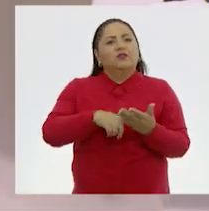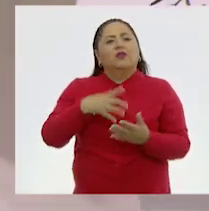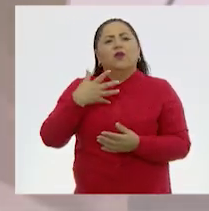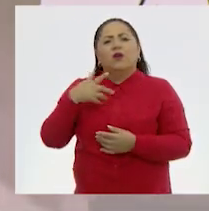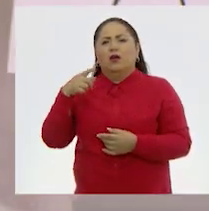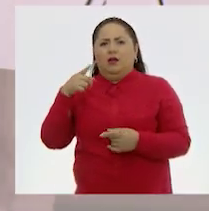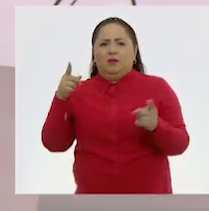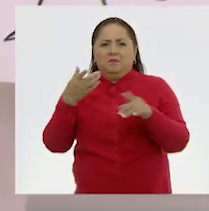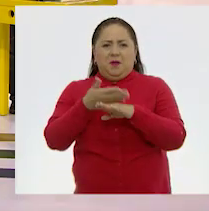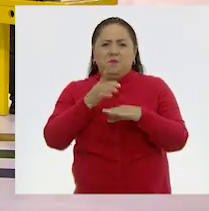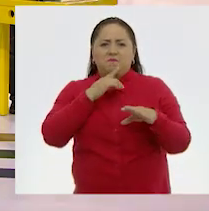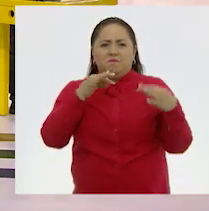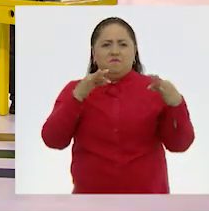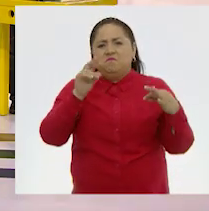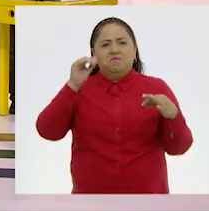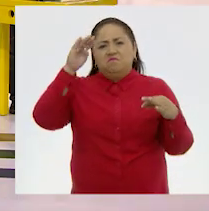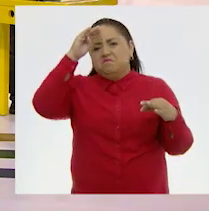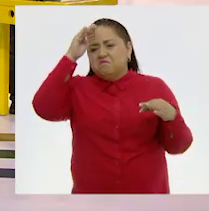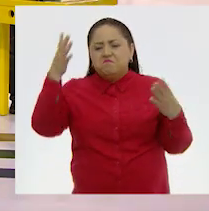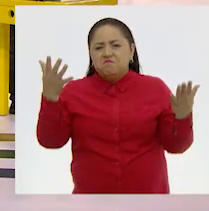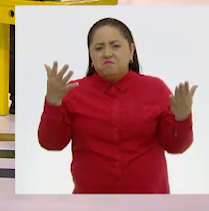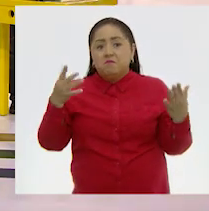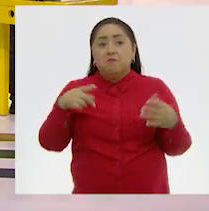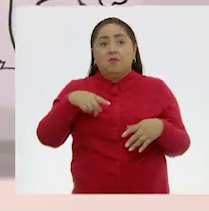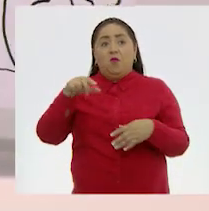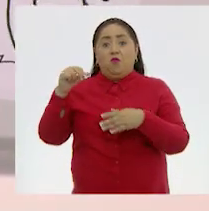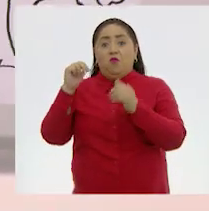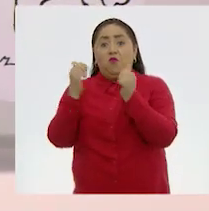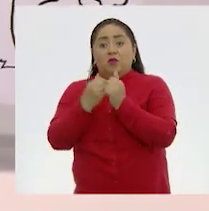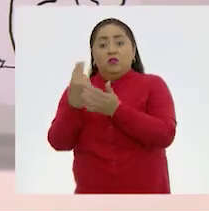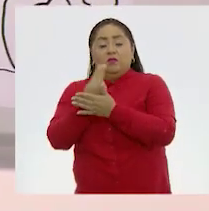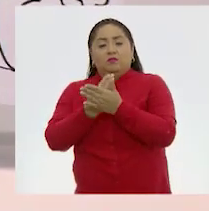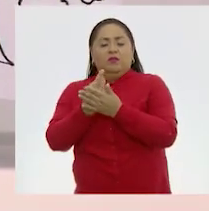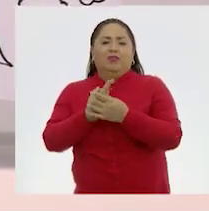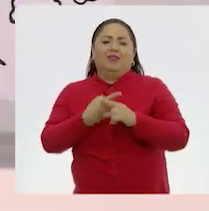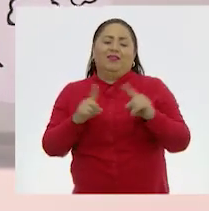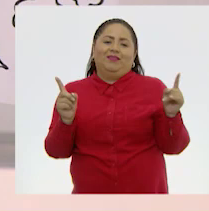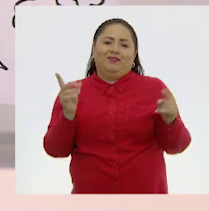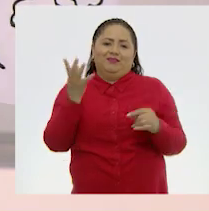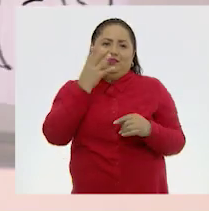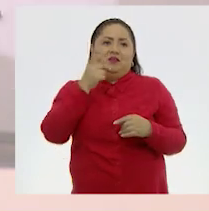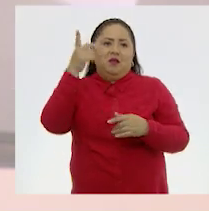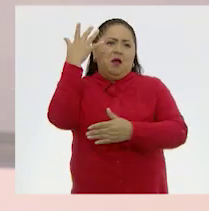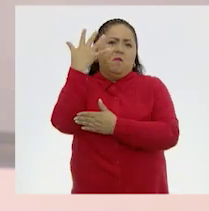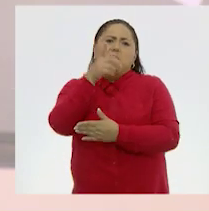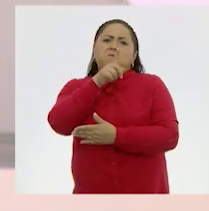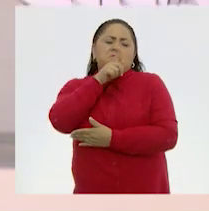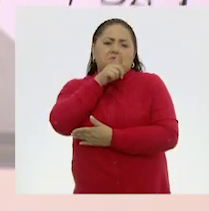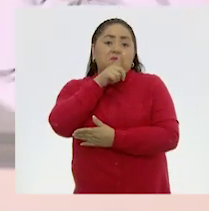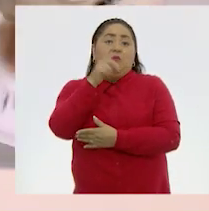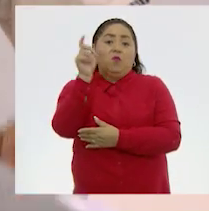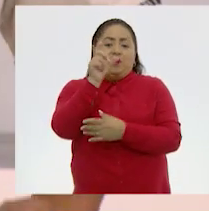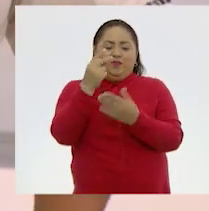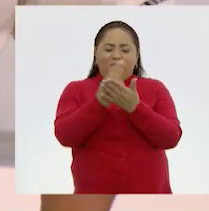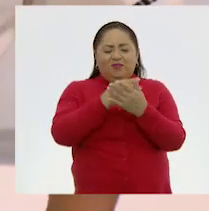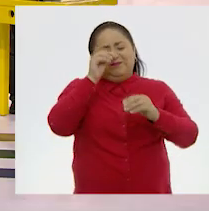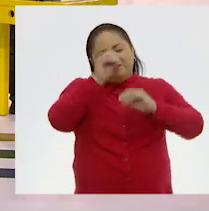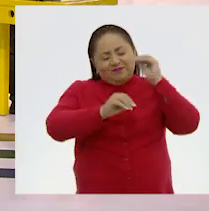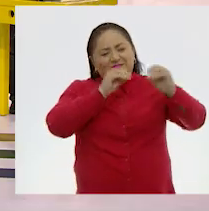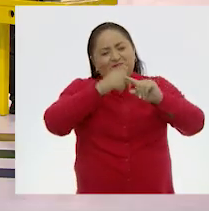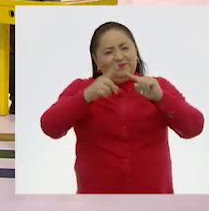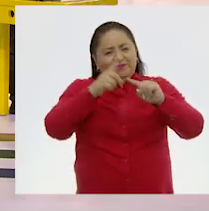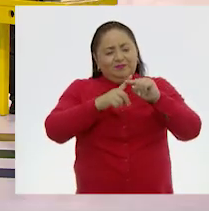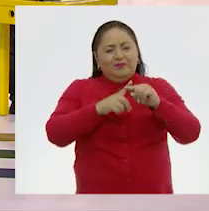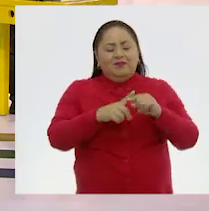un lugar, en realidad no nos imaginamos el lugar, es cualquier lugar, es un árbol, quién sabe dónde. Sin embargo, cuando le agregamos los